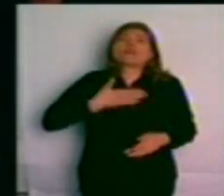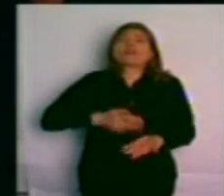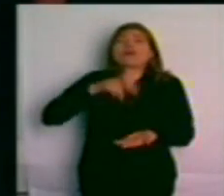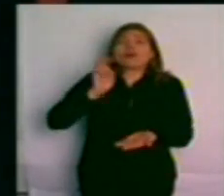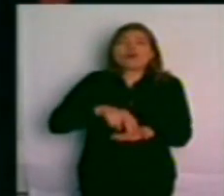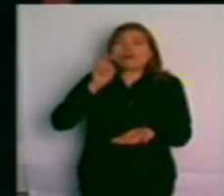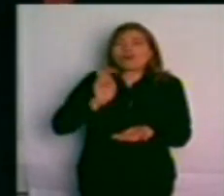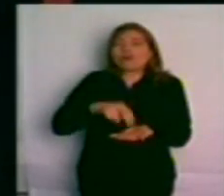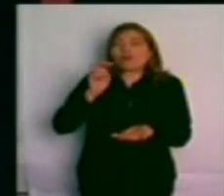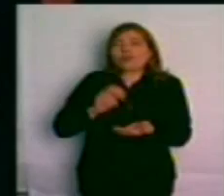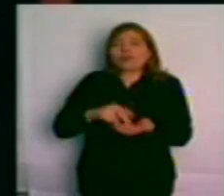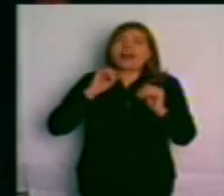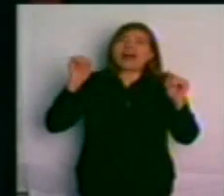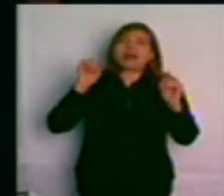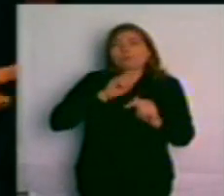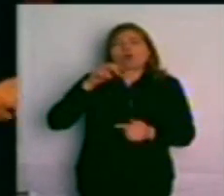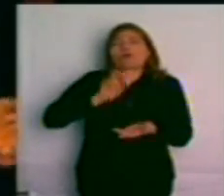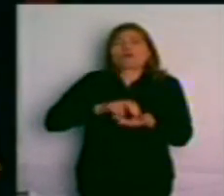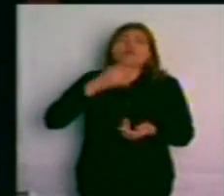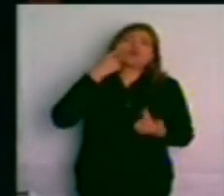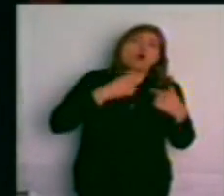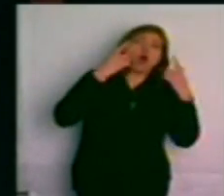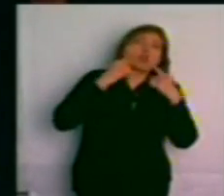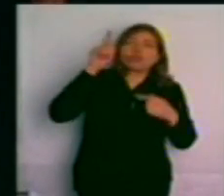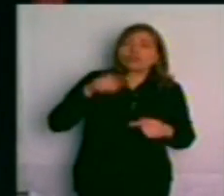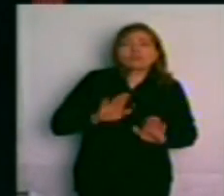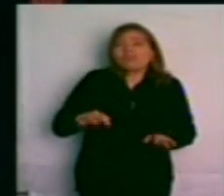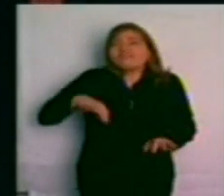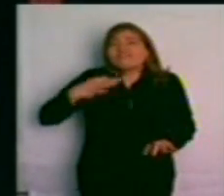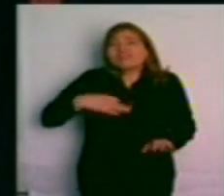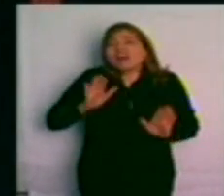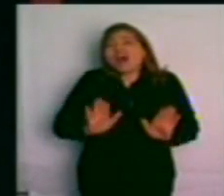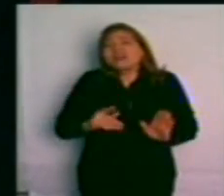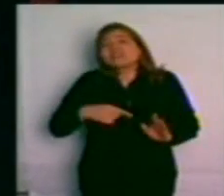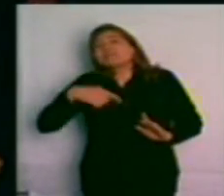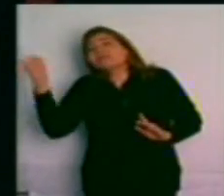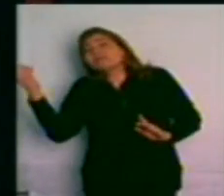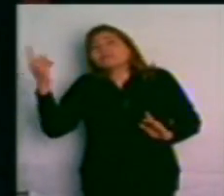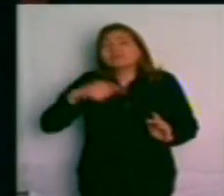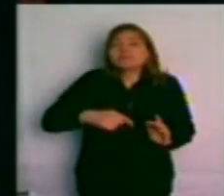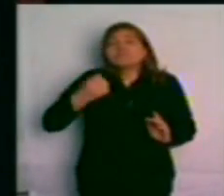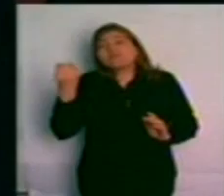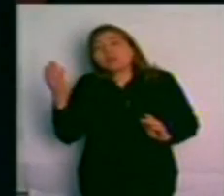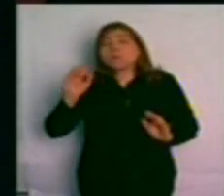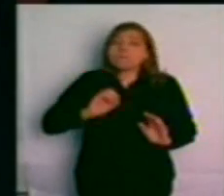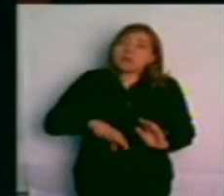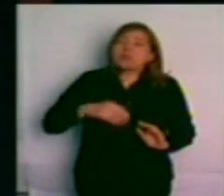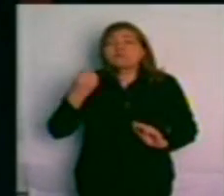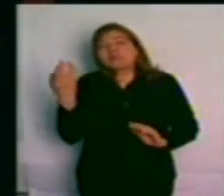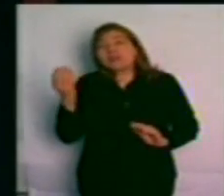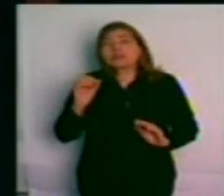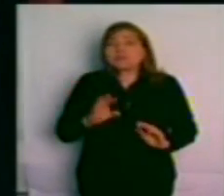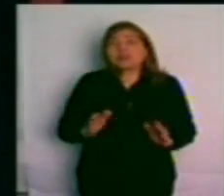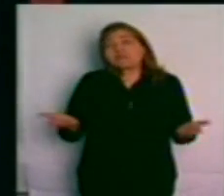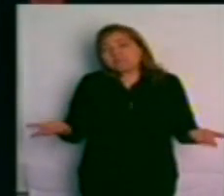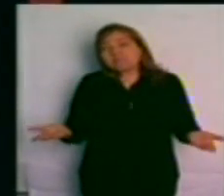y cantando ni tampoco llorando, es la vida y la vida va y viene. Y esto también quiero